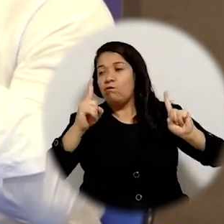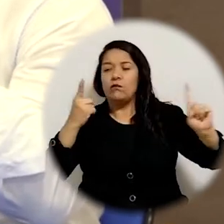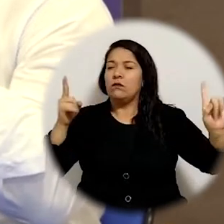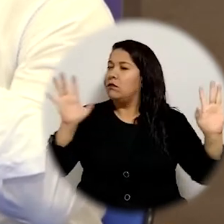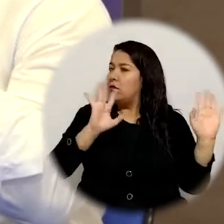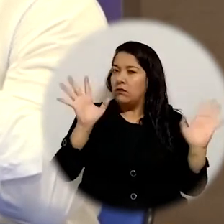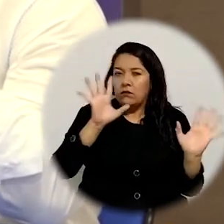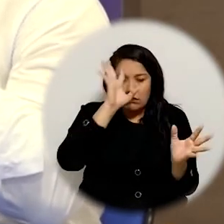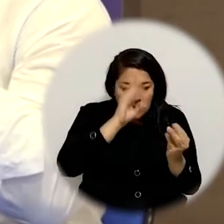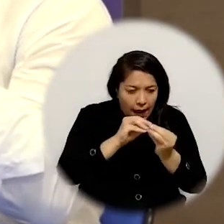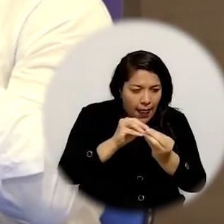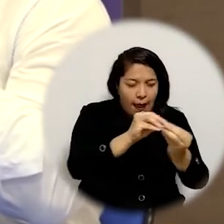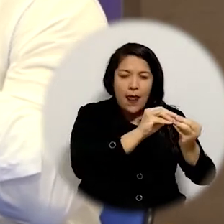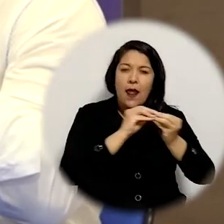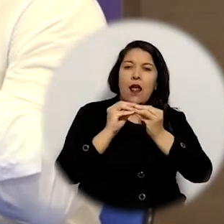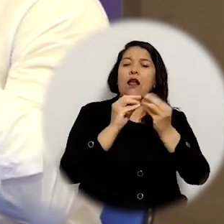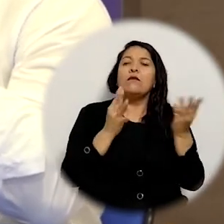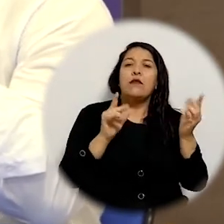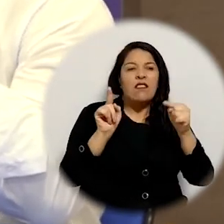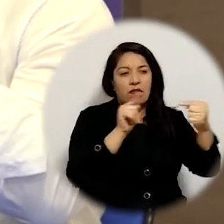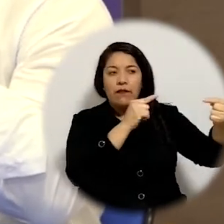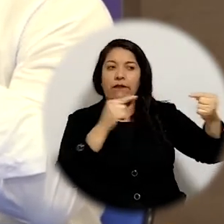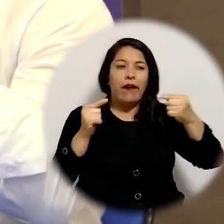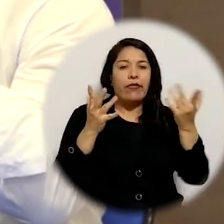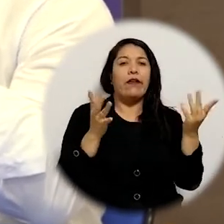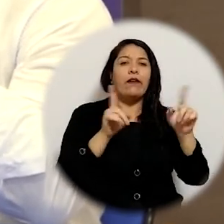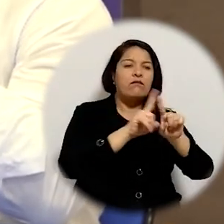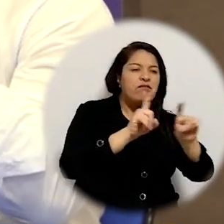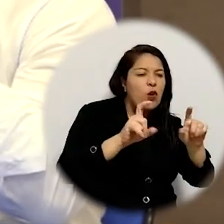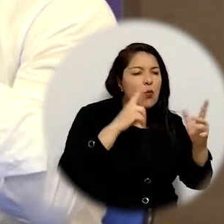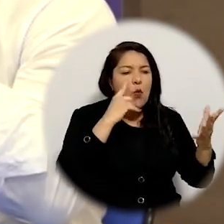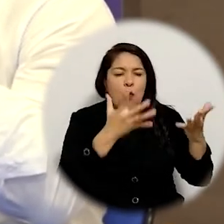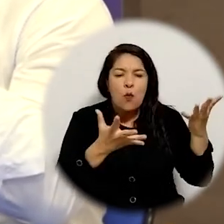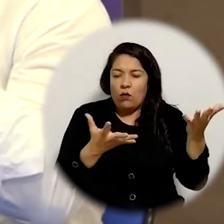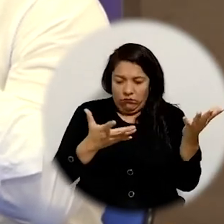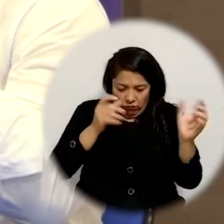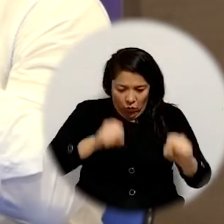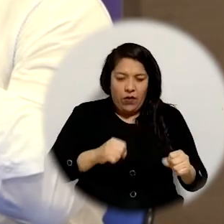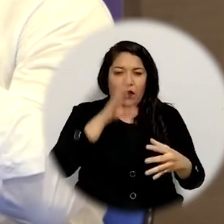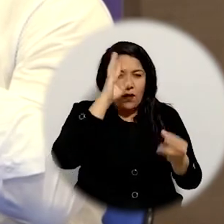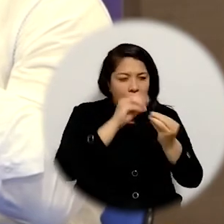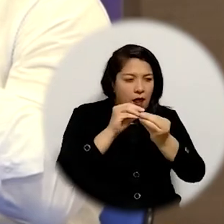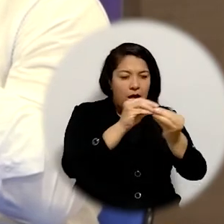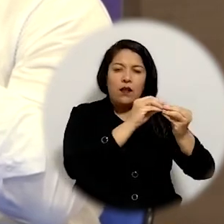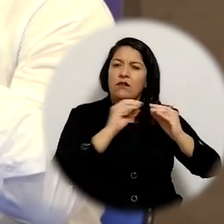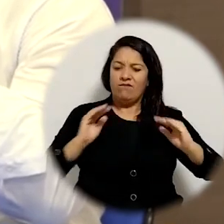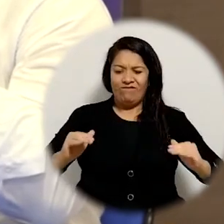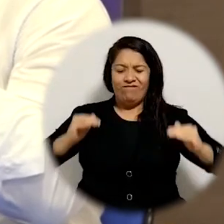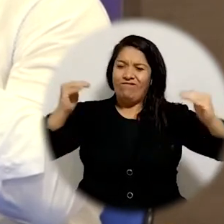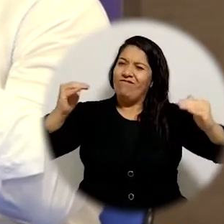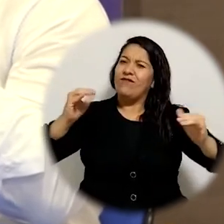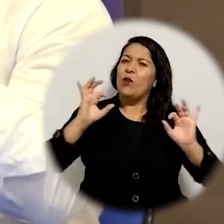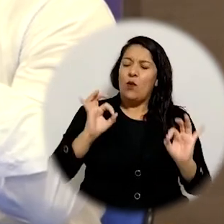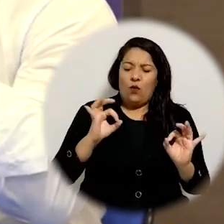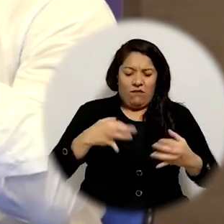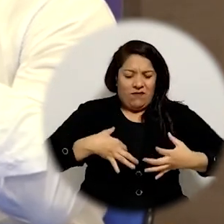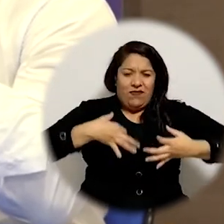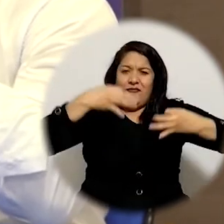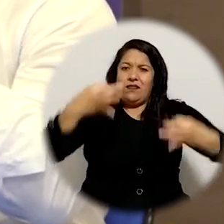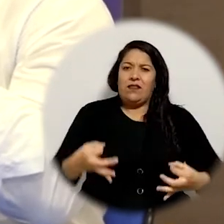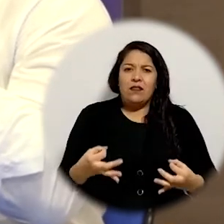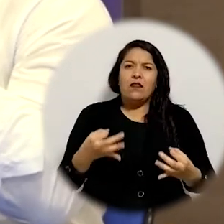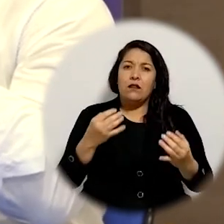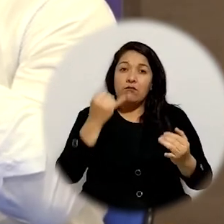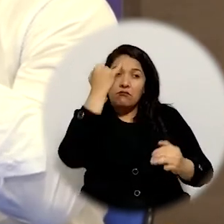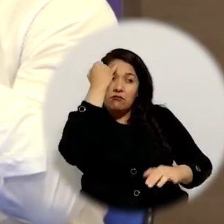de desencuentro o de desunión El debate, la diversidad es parte de nuestra esencia, pero ese debate se puede dar con altura Ese debate